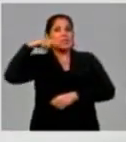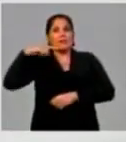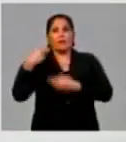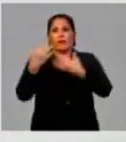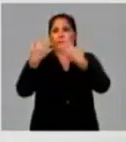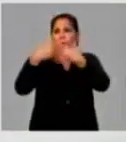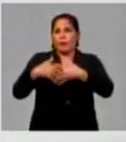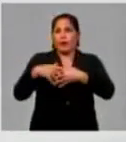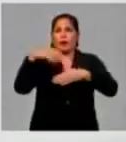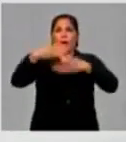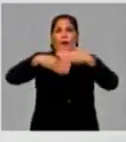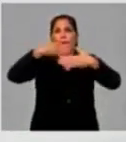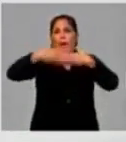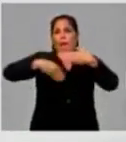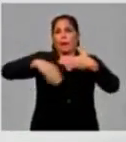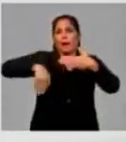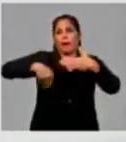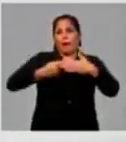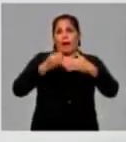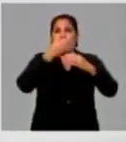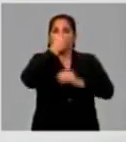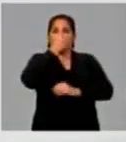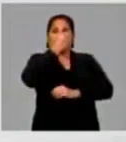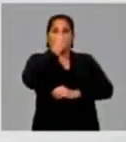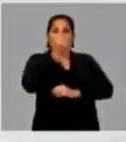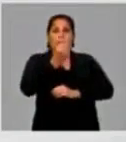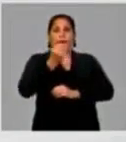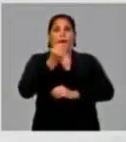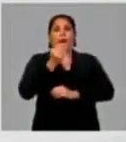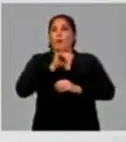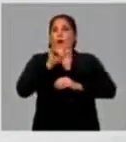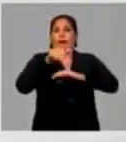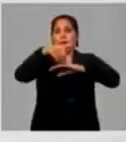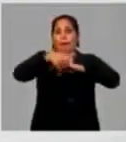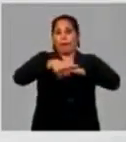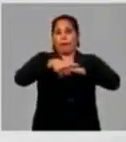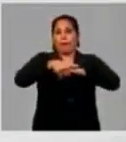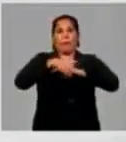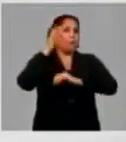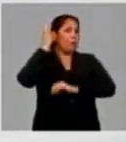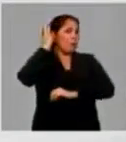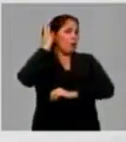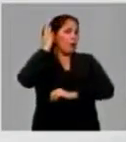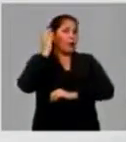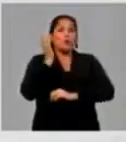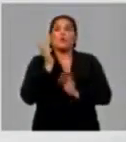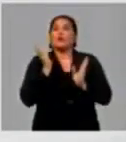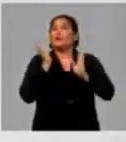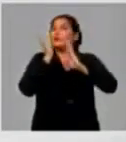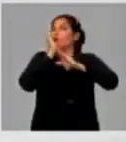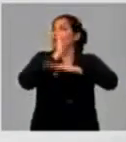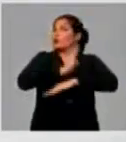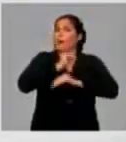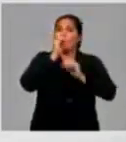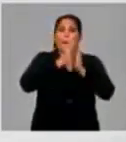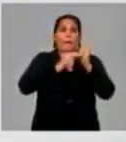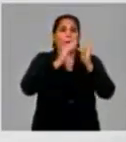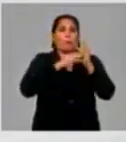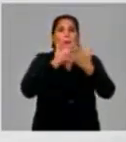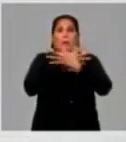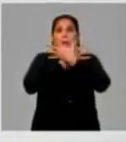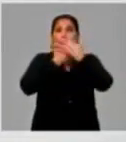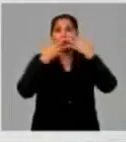dientes, el papel sanitario, las servilletas, las almohadillas sanitarias que no aparecen desde hace meses